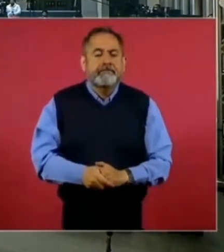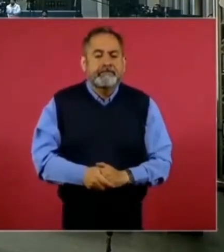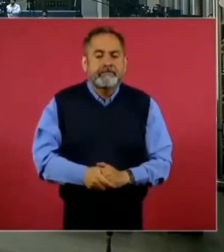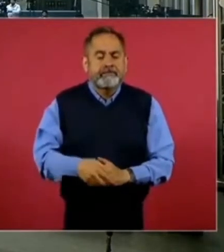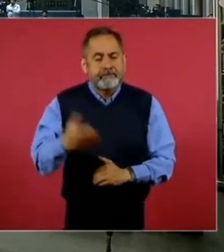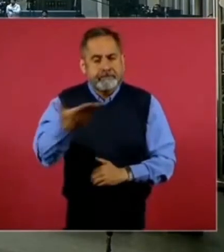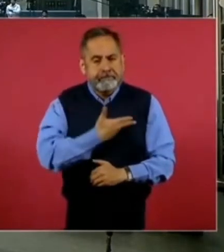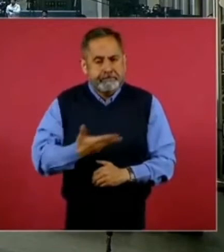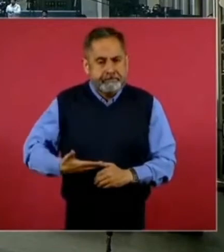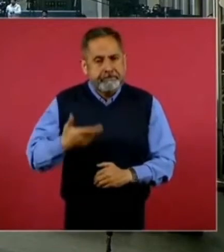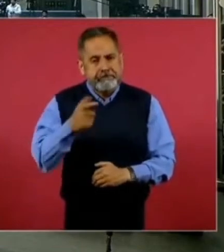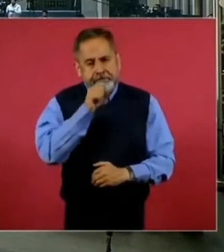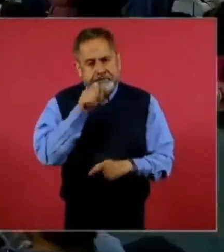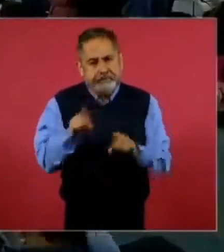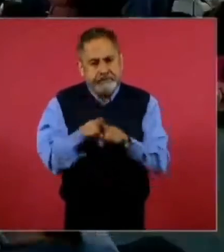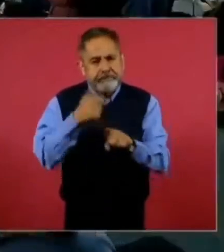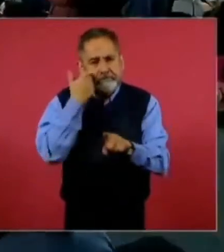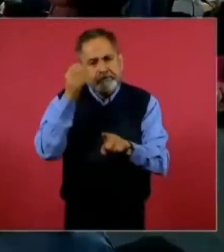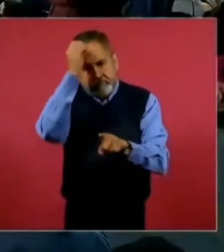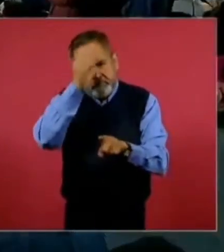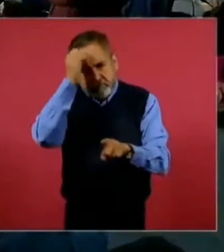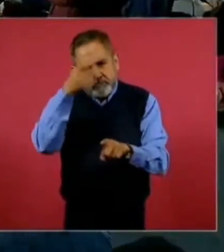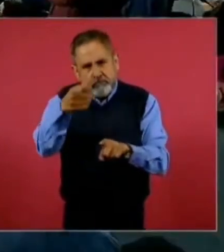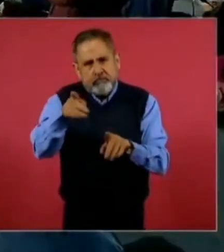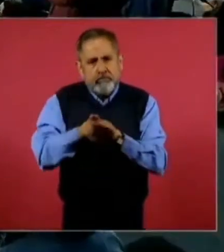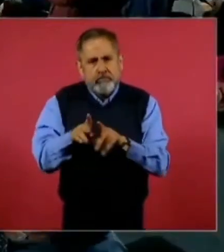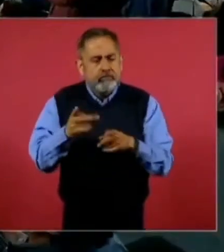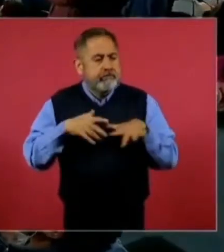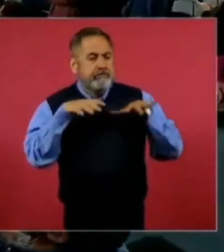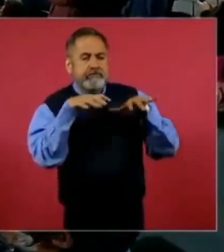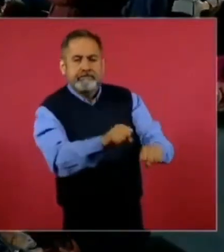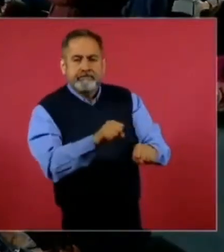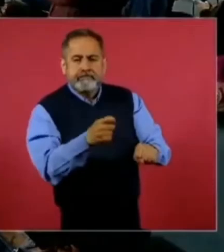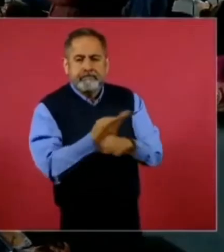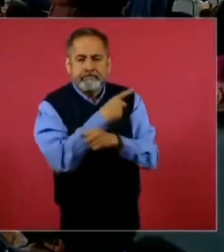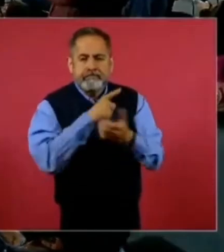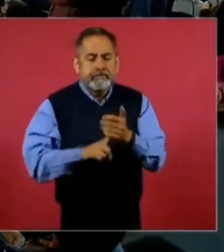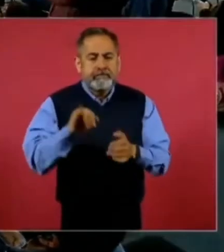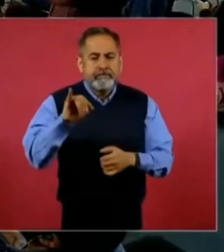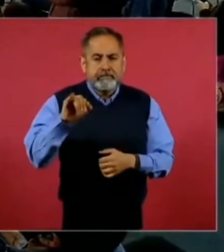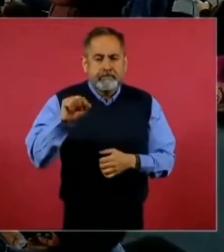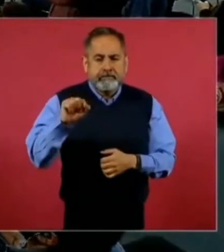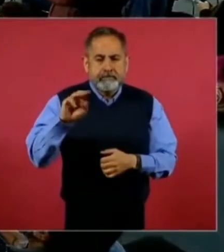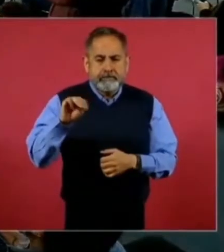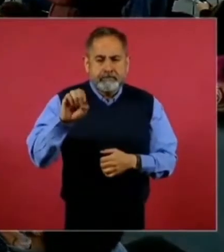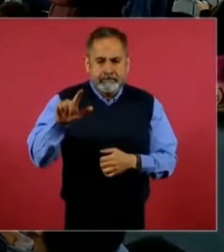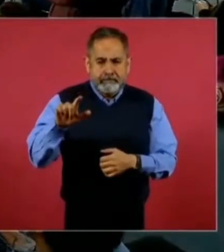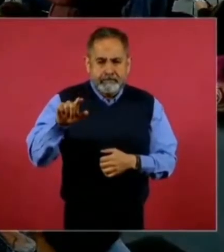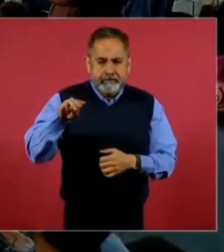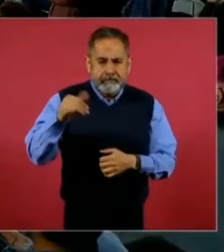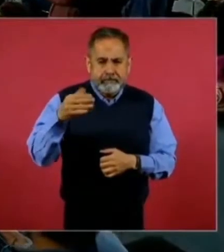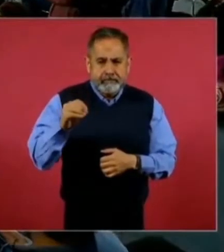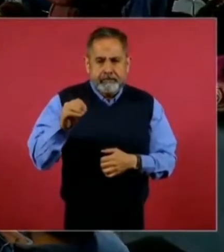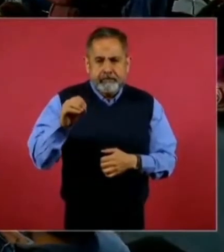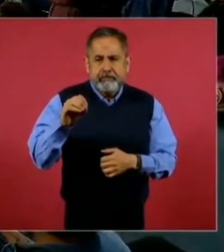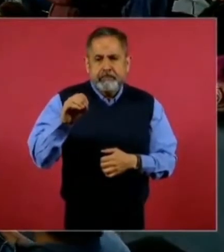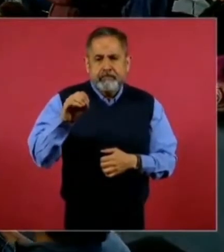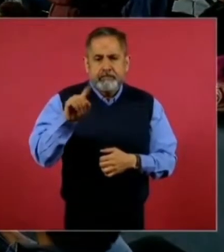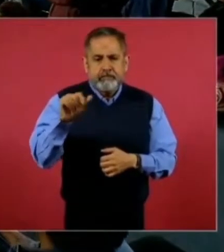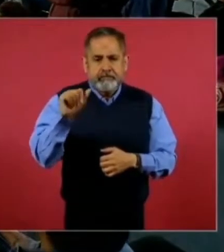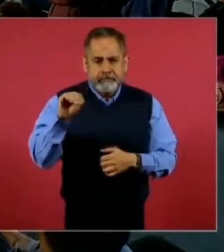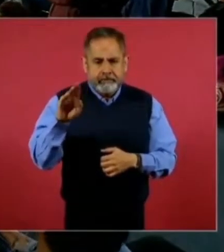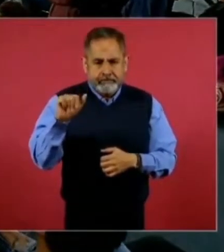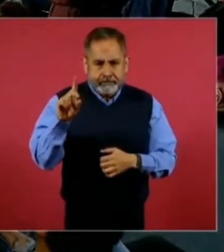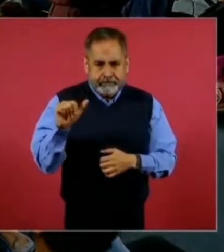Presidente, también me gustaría conocer su opinión sobre la detención de Ismael Mario Zambada García. Y